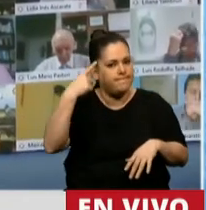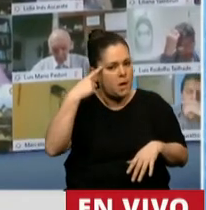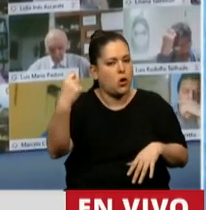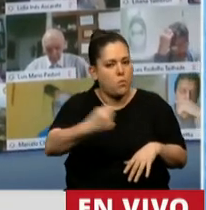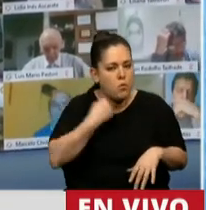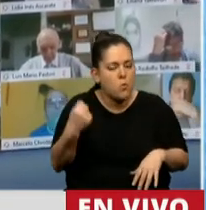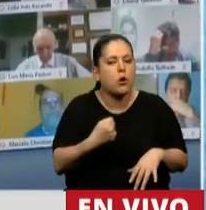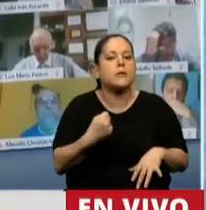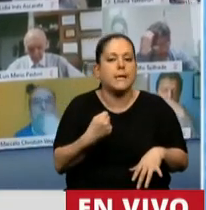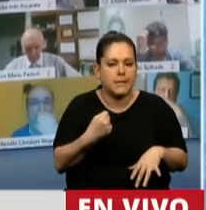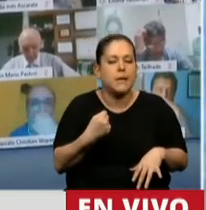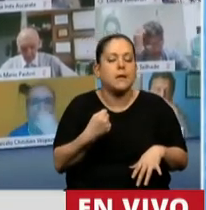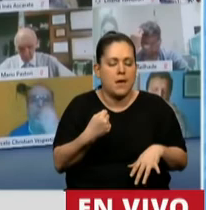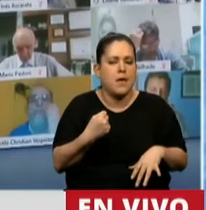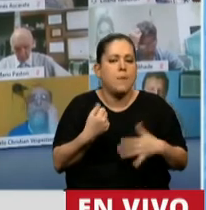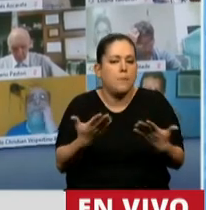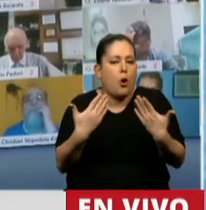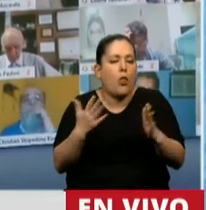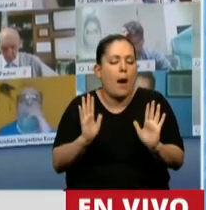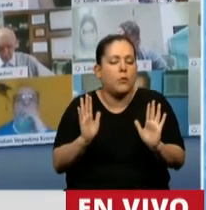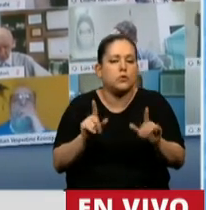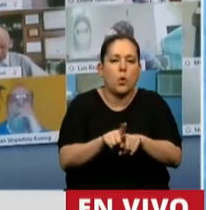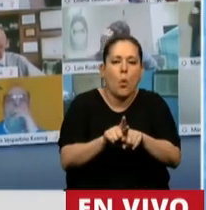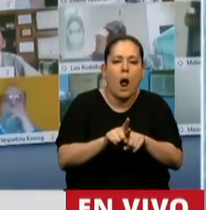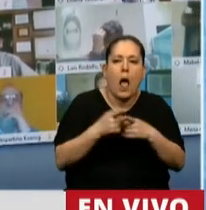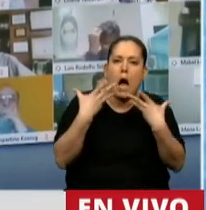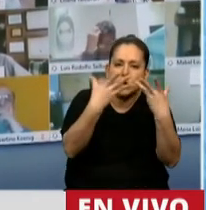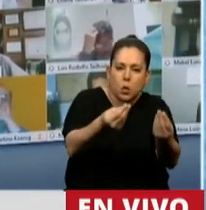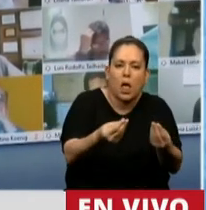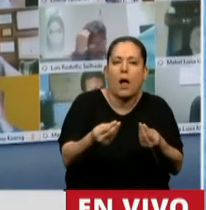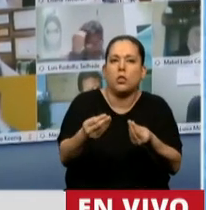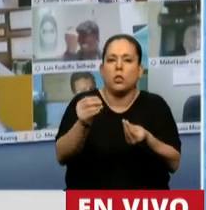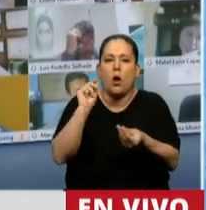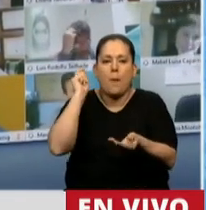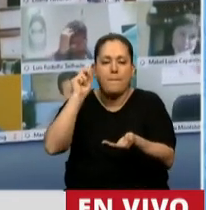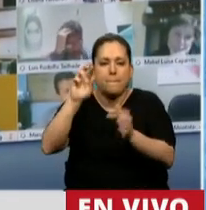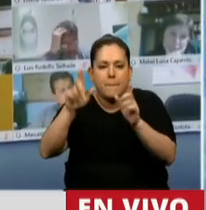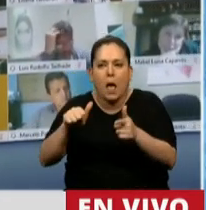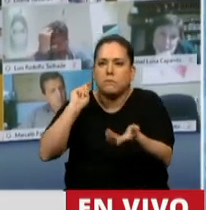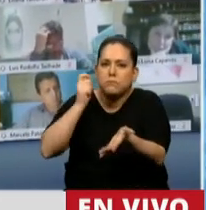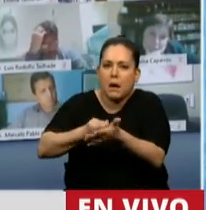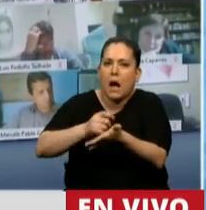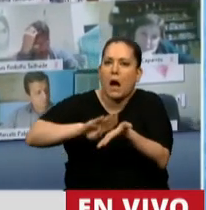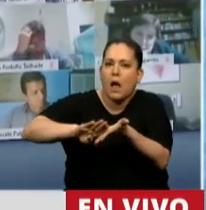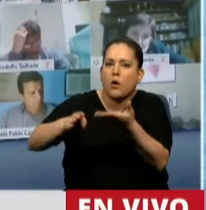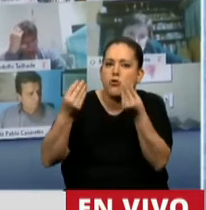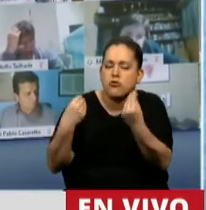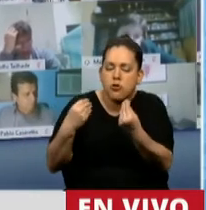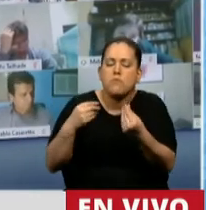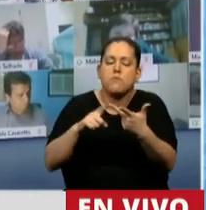podamos estar ayudando, reparando y defendiendo este fondo